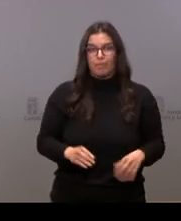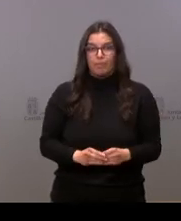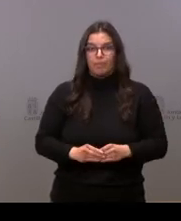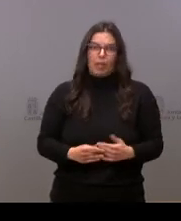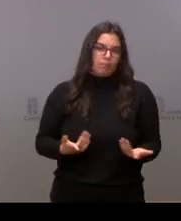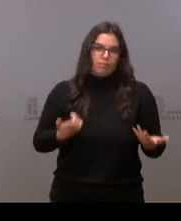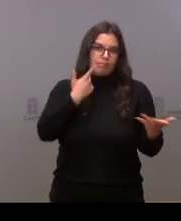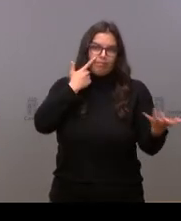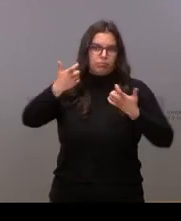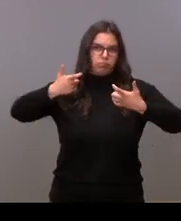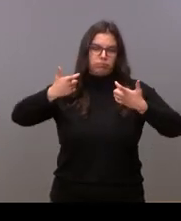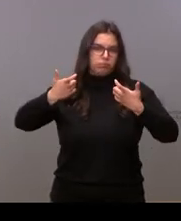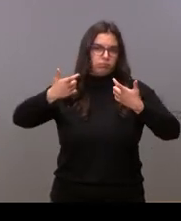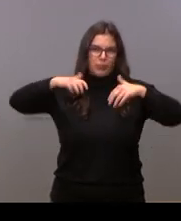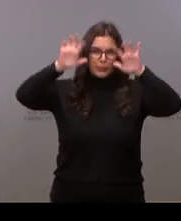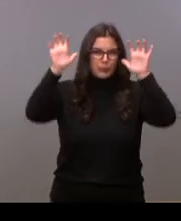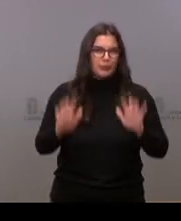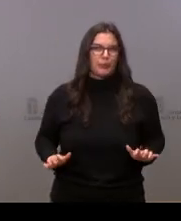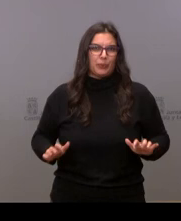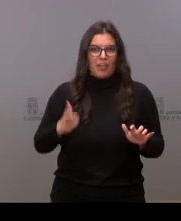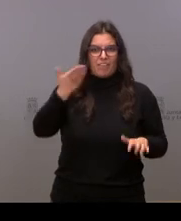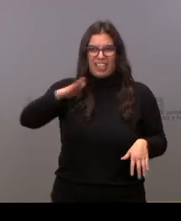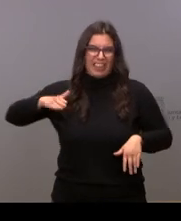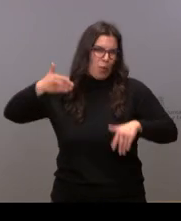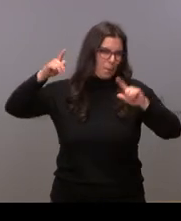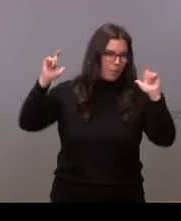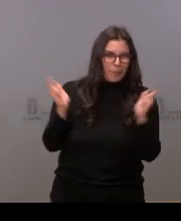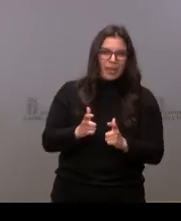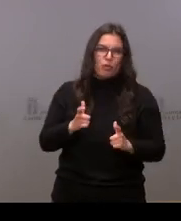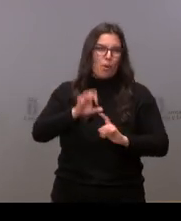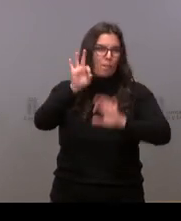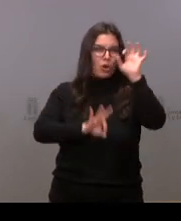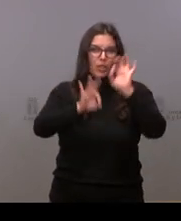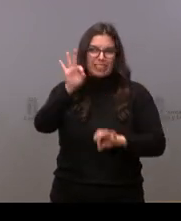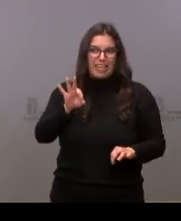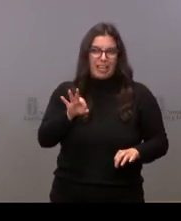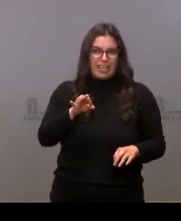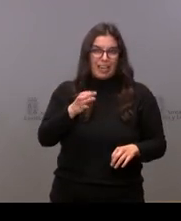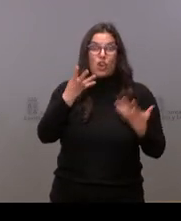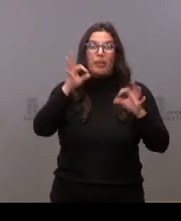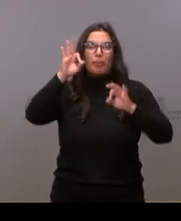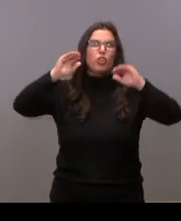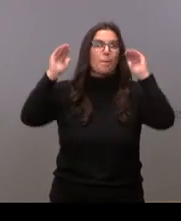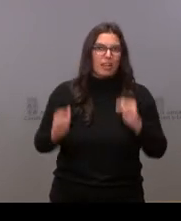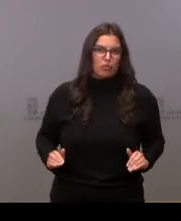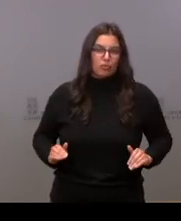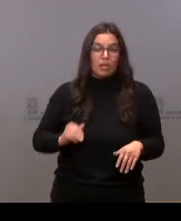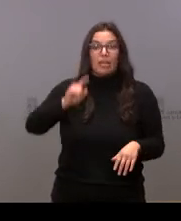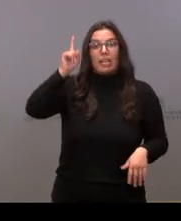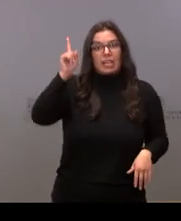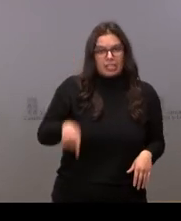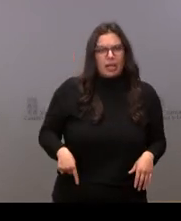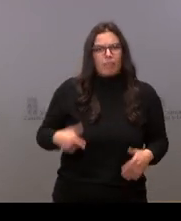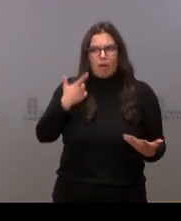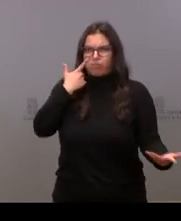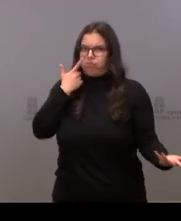de manera sustancial el número de fallecimientos en un porcentaje del 90 por ciento. Y también se han reducido de